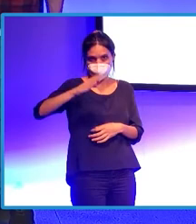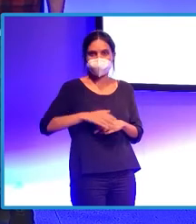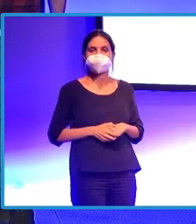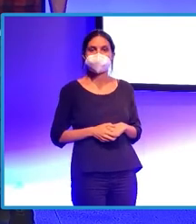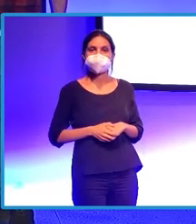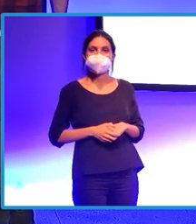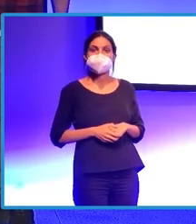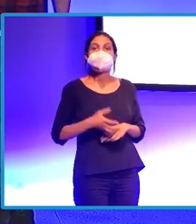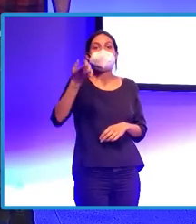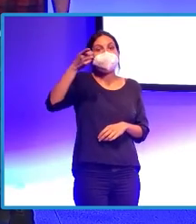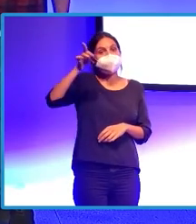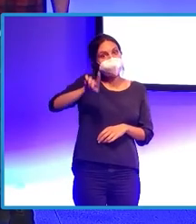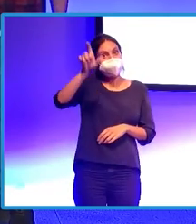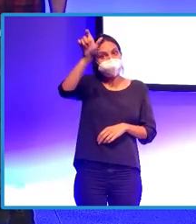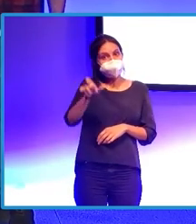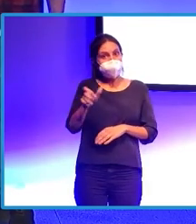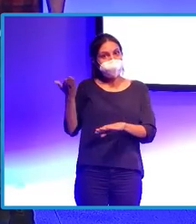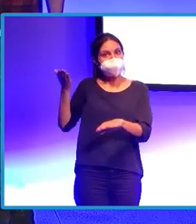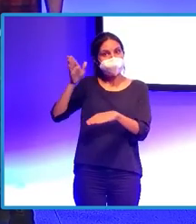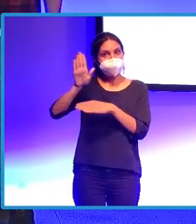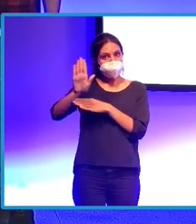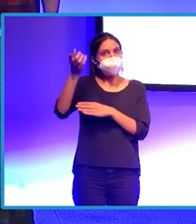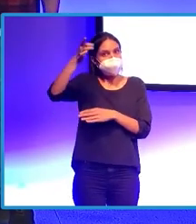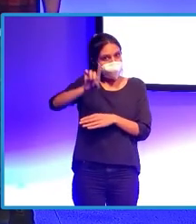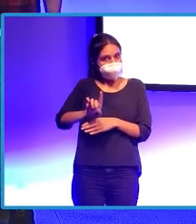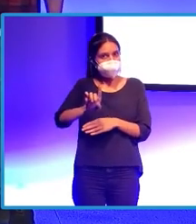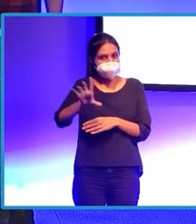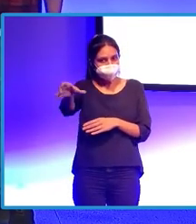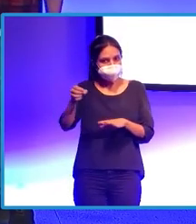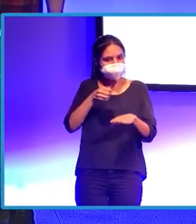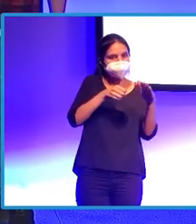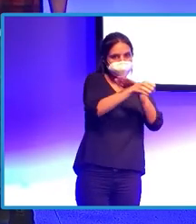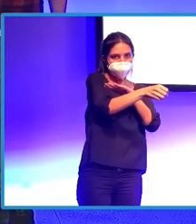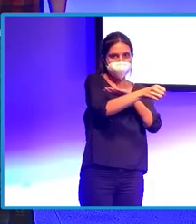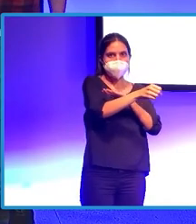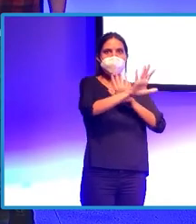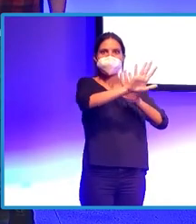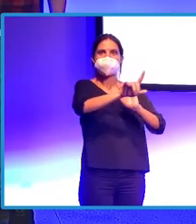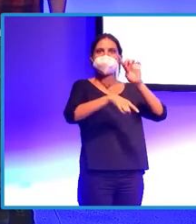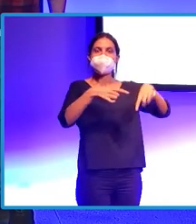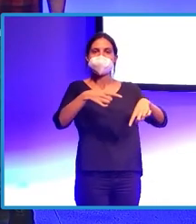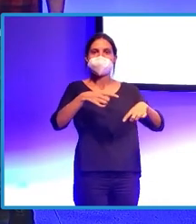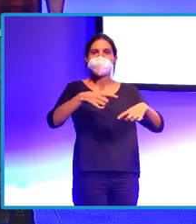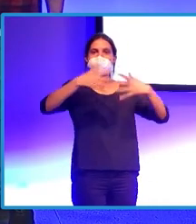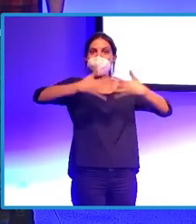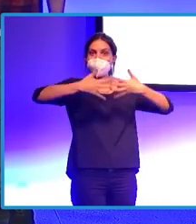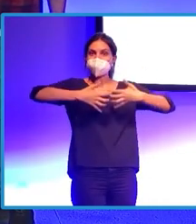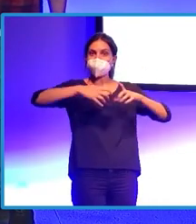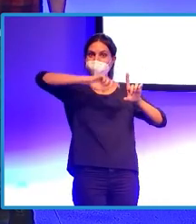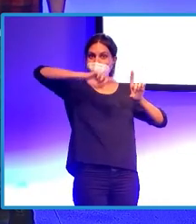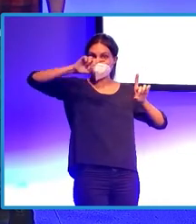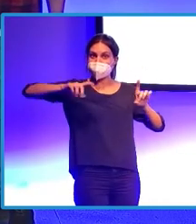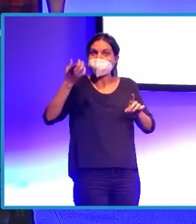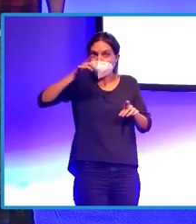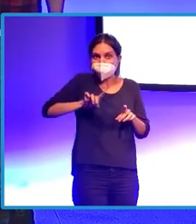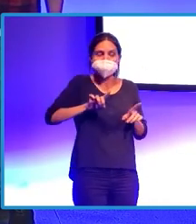del reportero también está emitido en directo, entiendo, ¿no? Todo. ¿Y el motor gráfico es ejecutado en directo? Todo. Correcto. Todo al